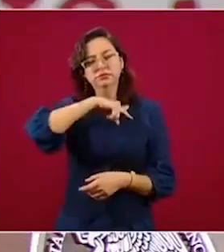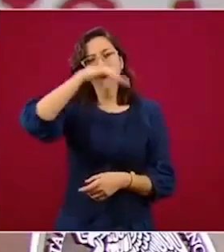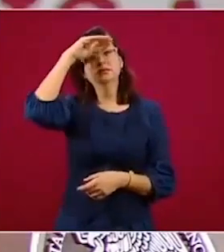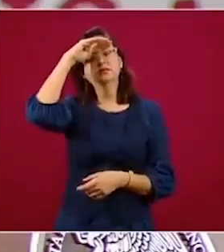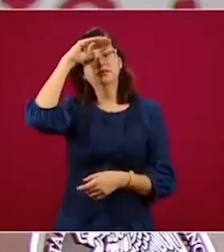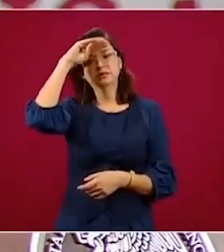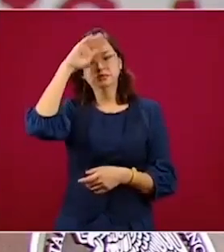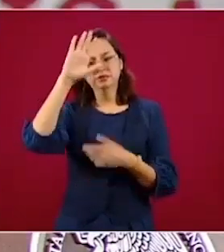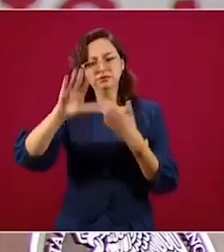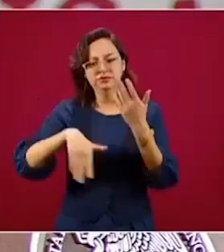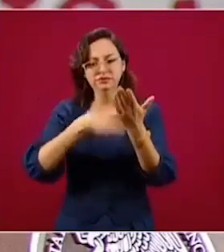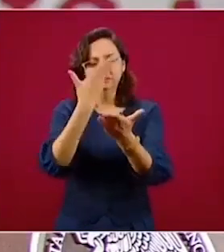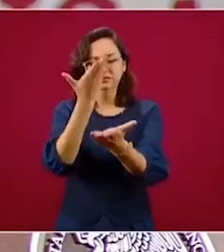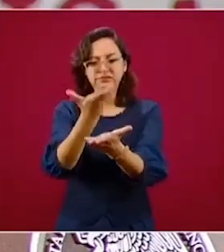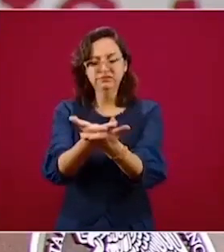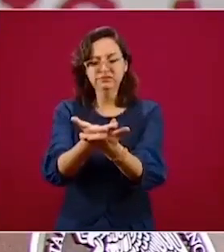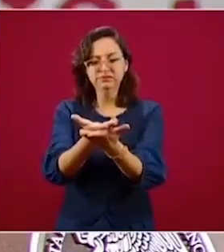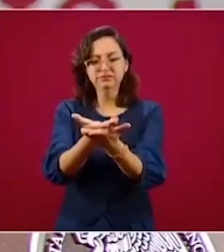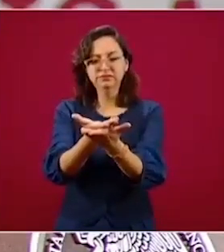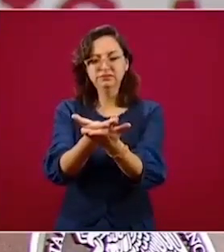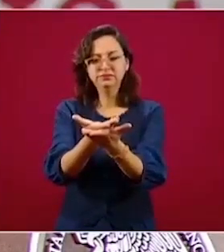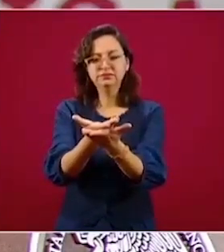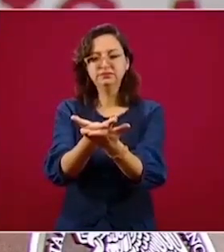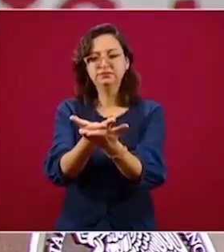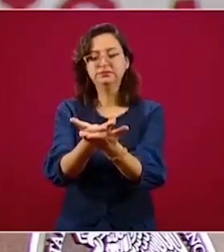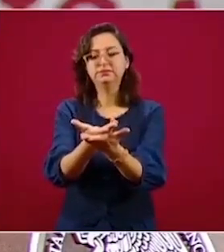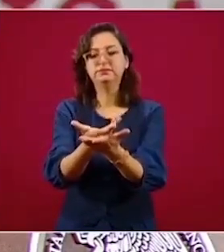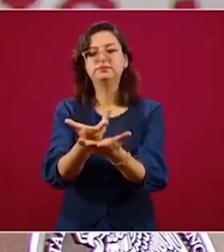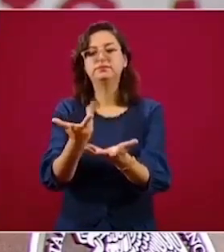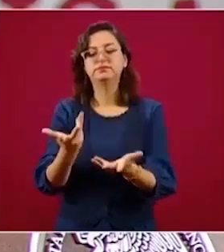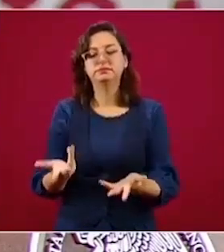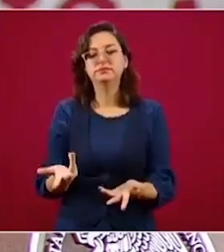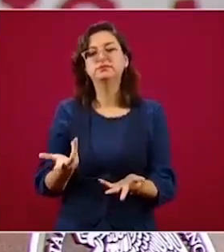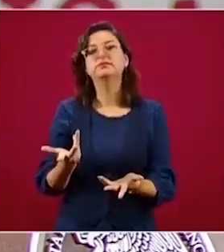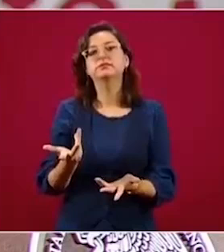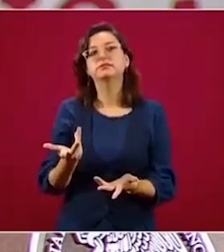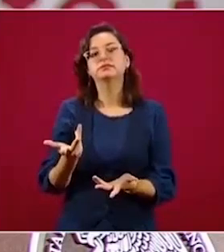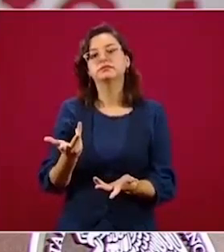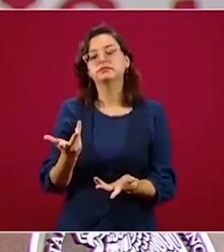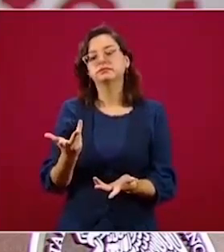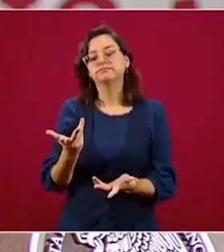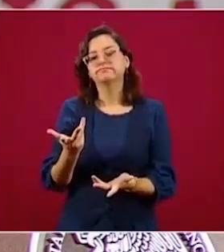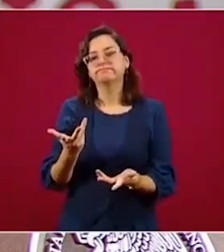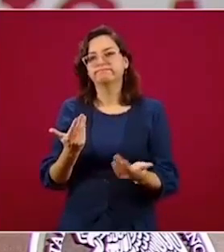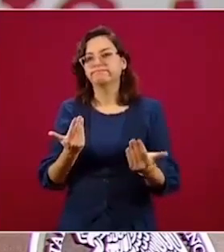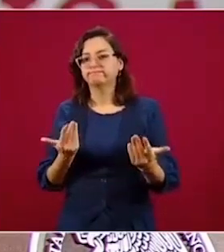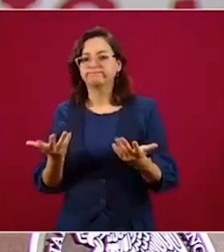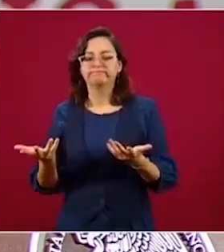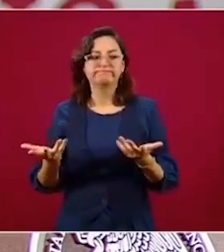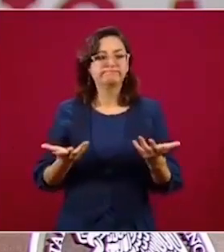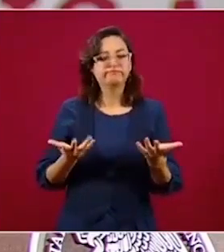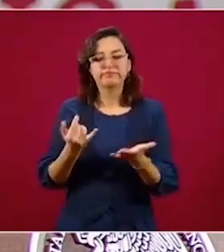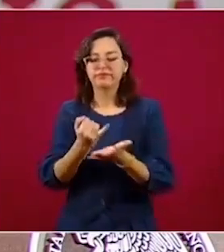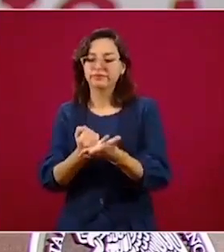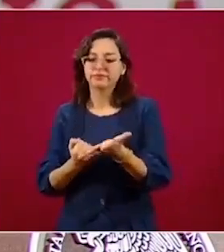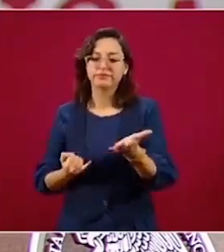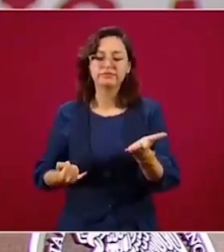y tuvimos que optar de declarar